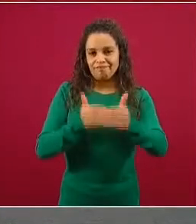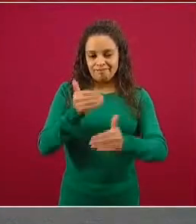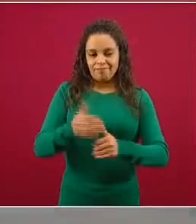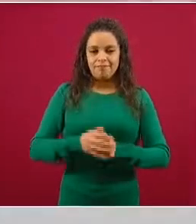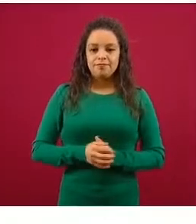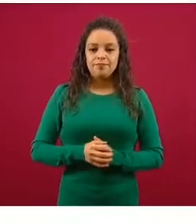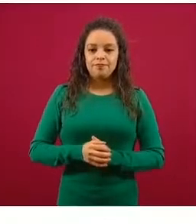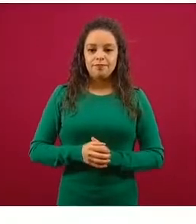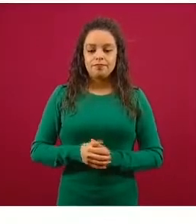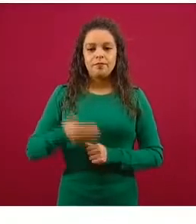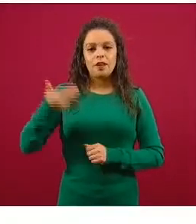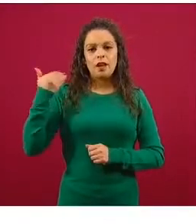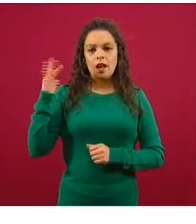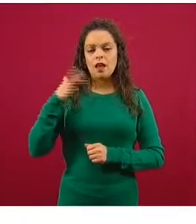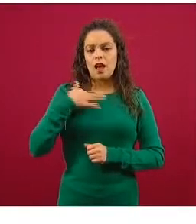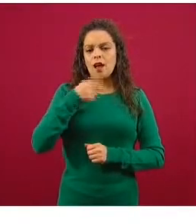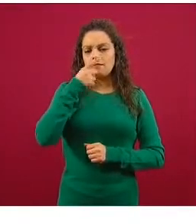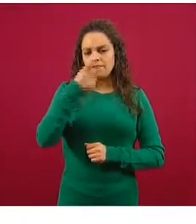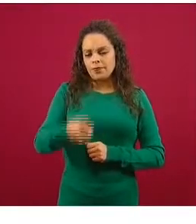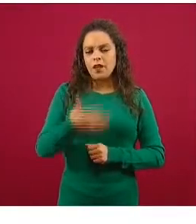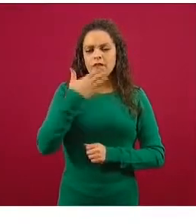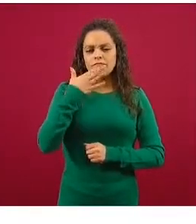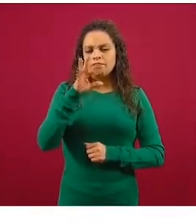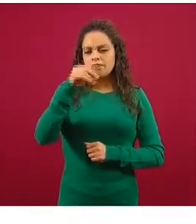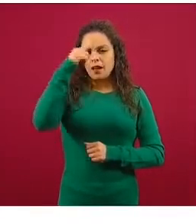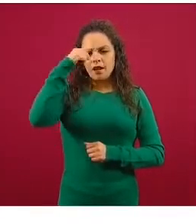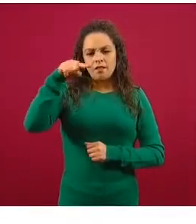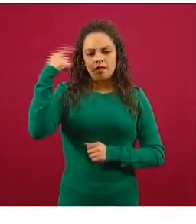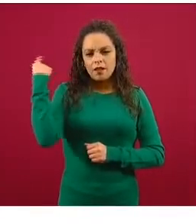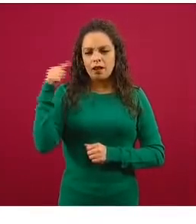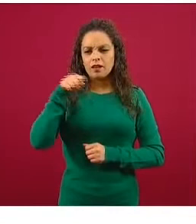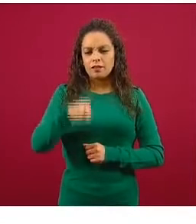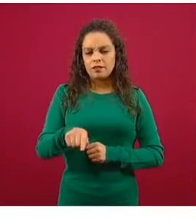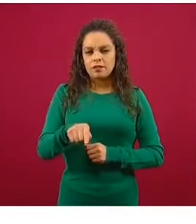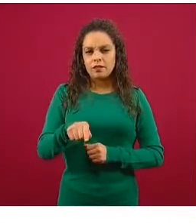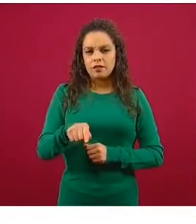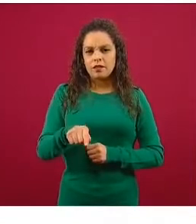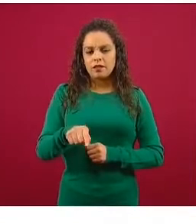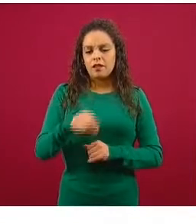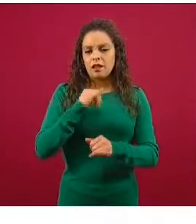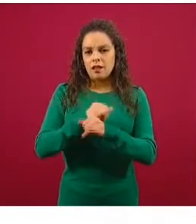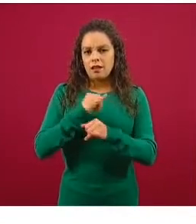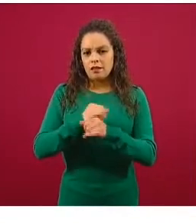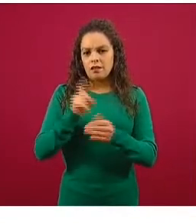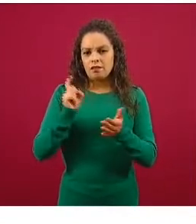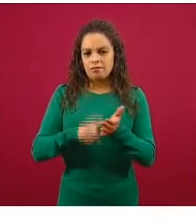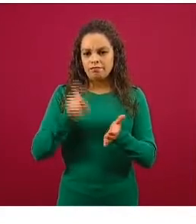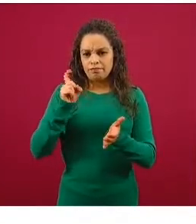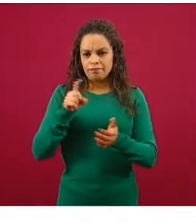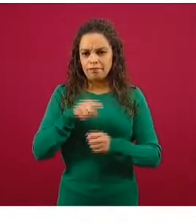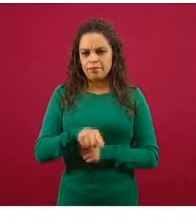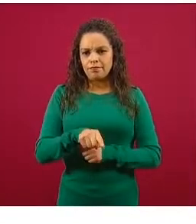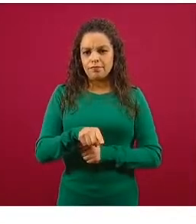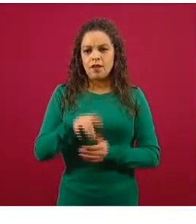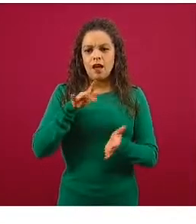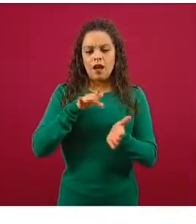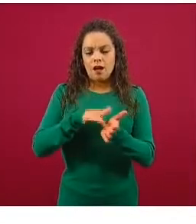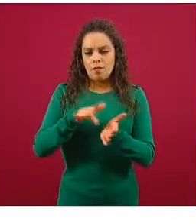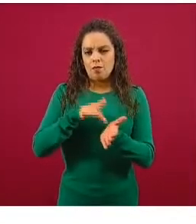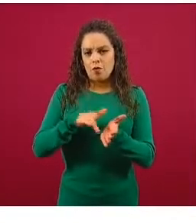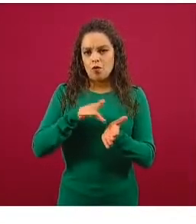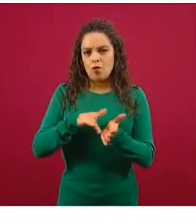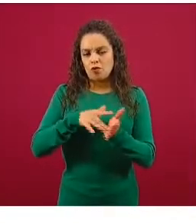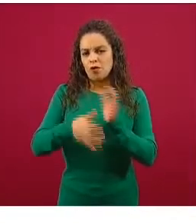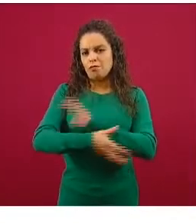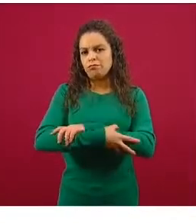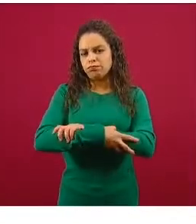pasos son muy simples, es ingresar a la página del Seguro Social, ahí está este ícono, apoyo solidario a la palabra, se ingresa